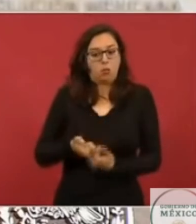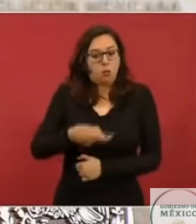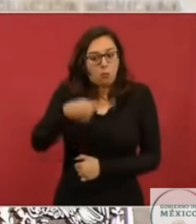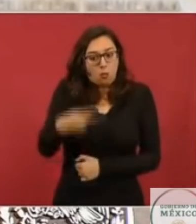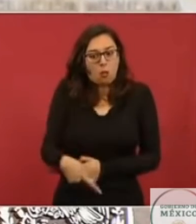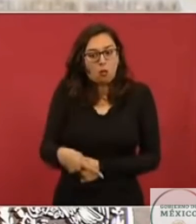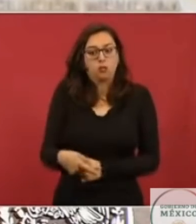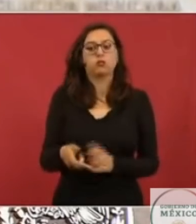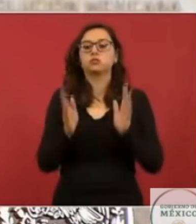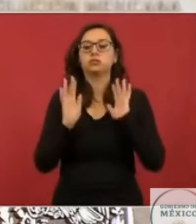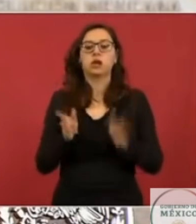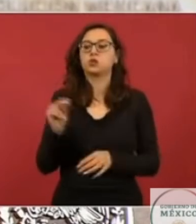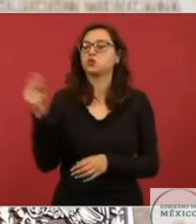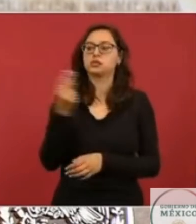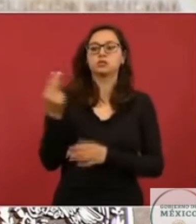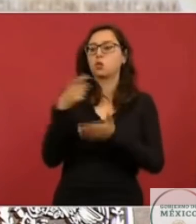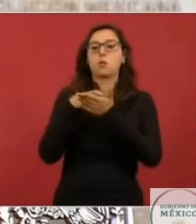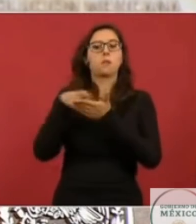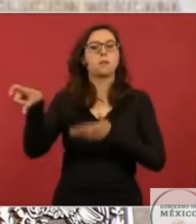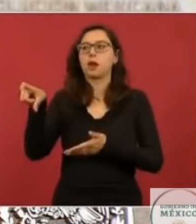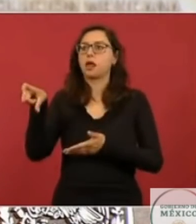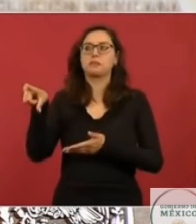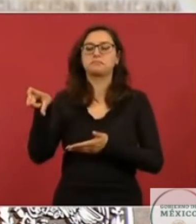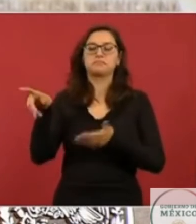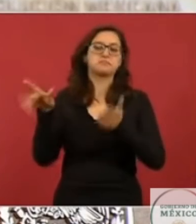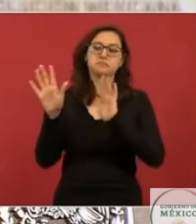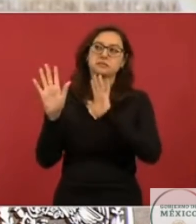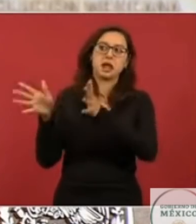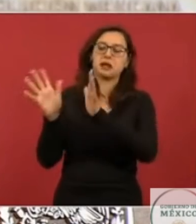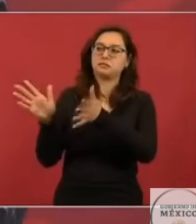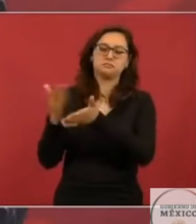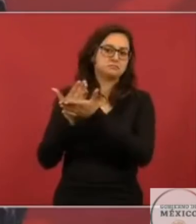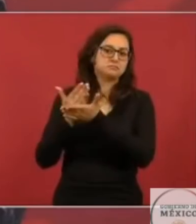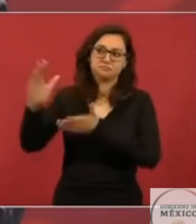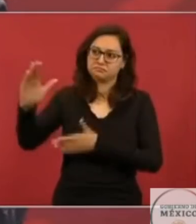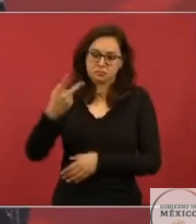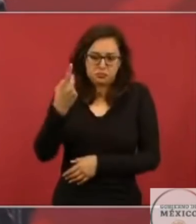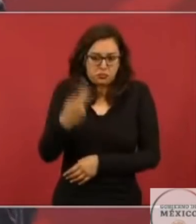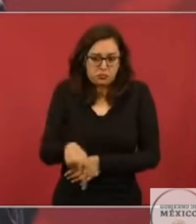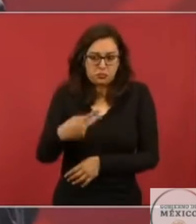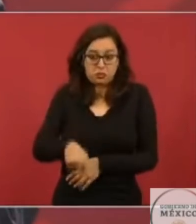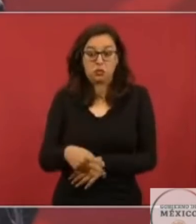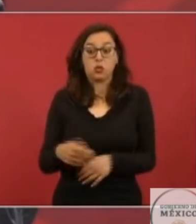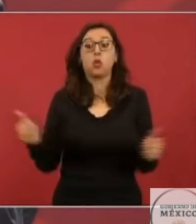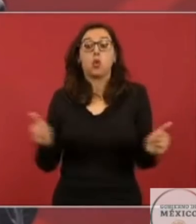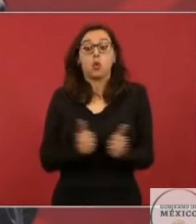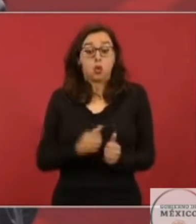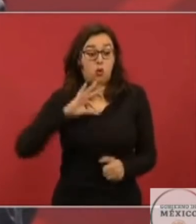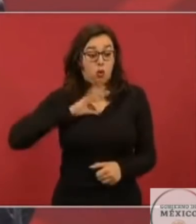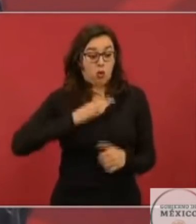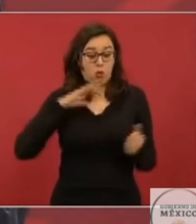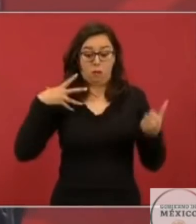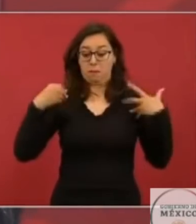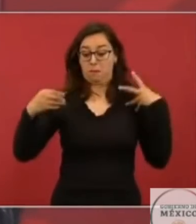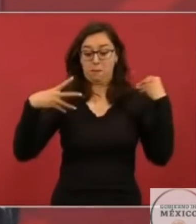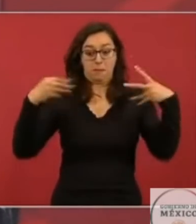en este tiempo, a pesar de la pandemia, porque no se dejó de invertir en